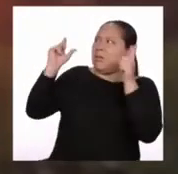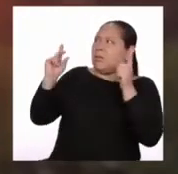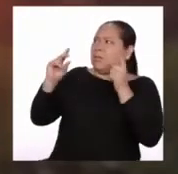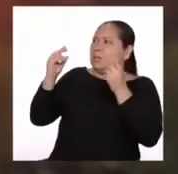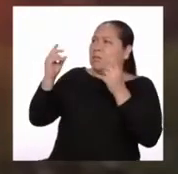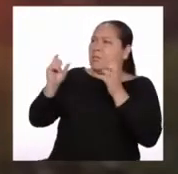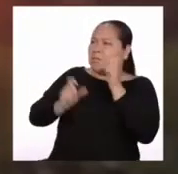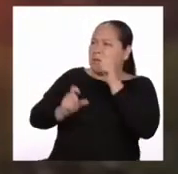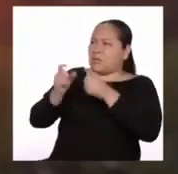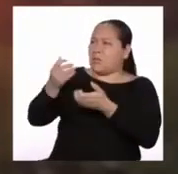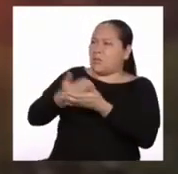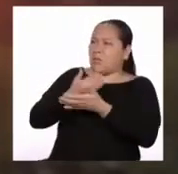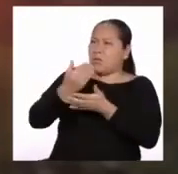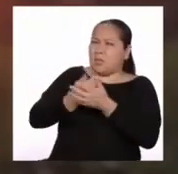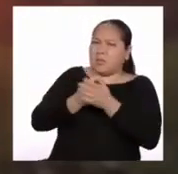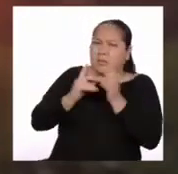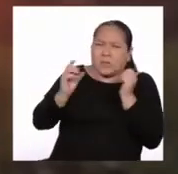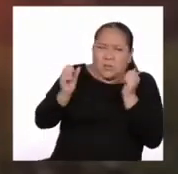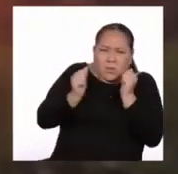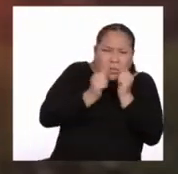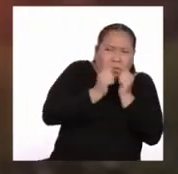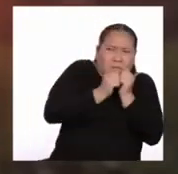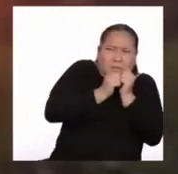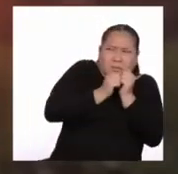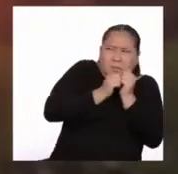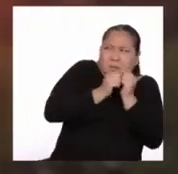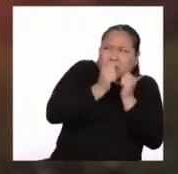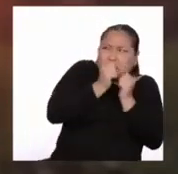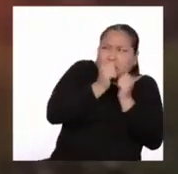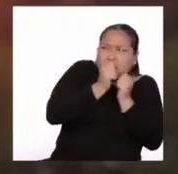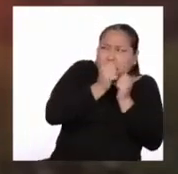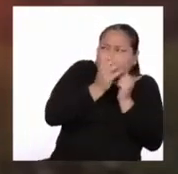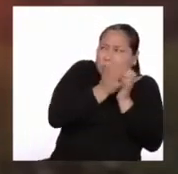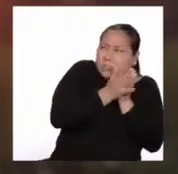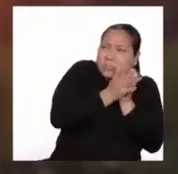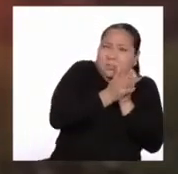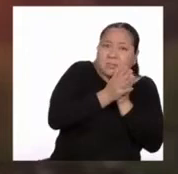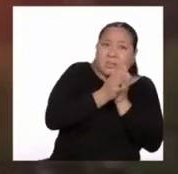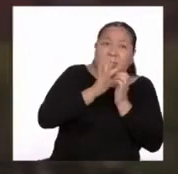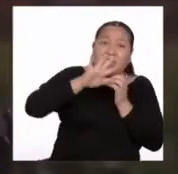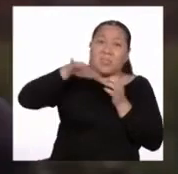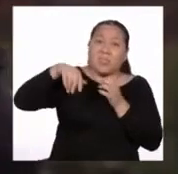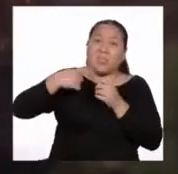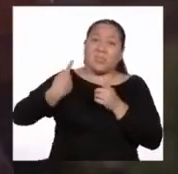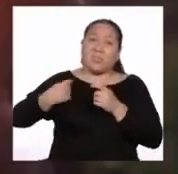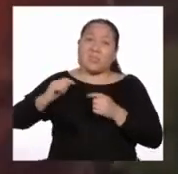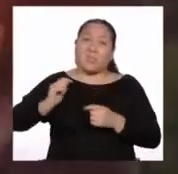Y se huían, y se escondían de los cristianos en todo el reino.